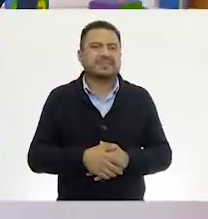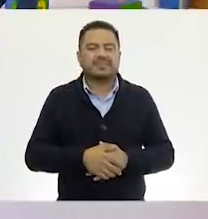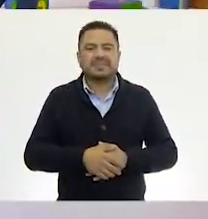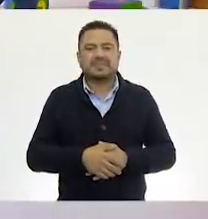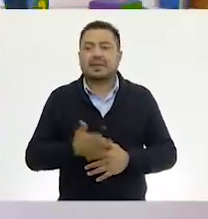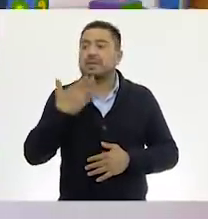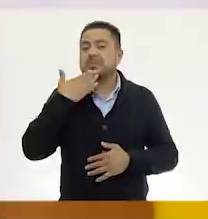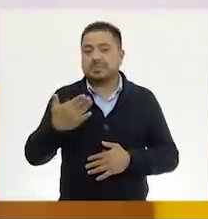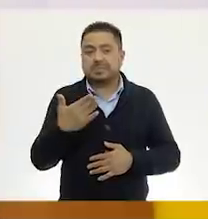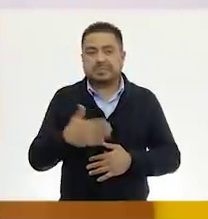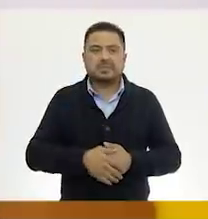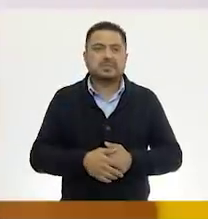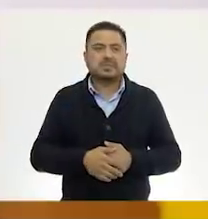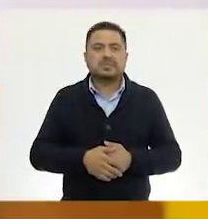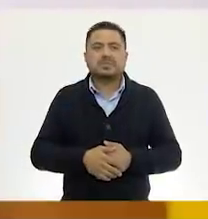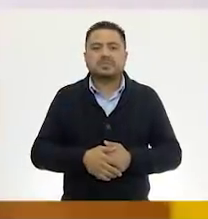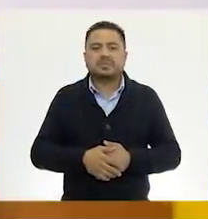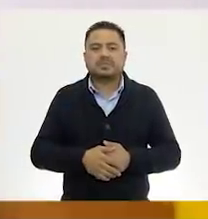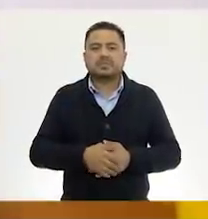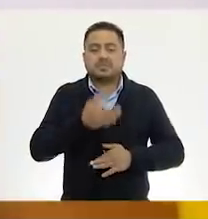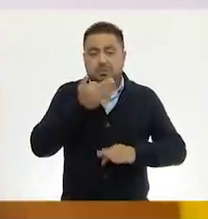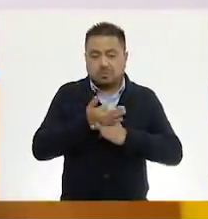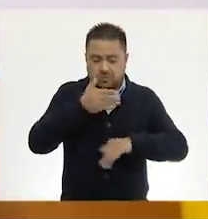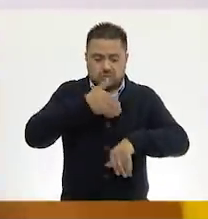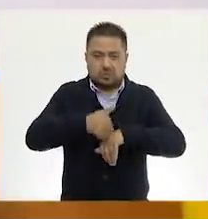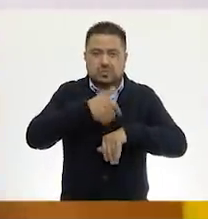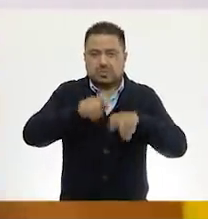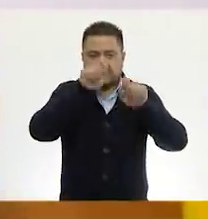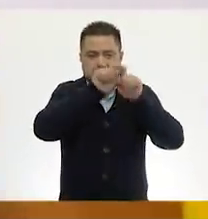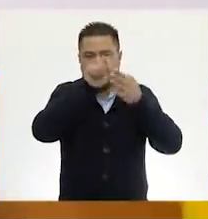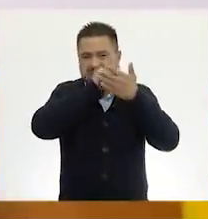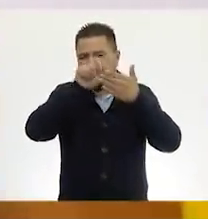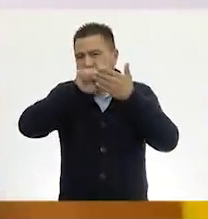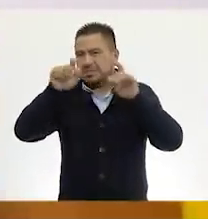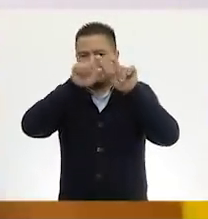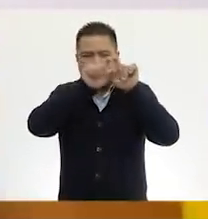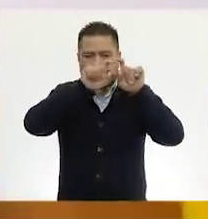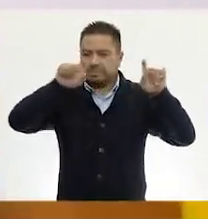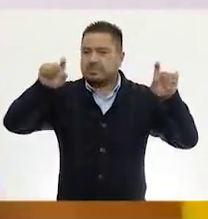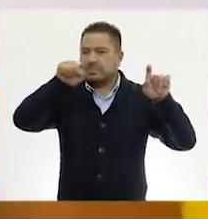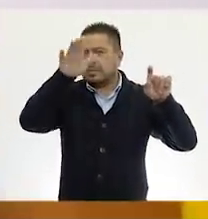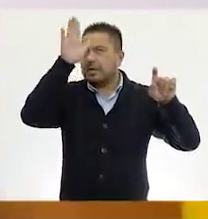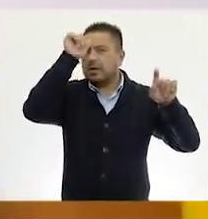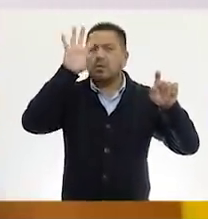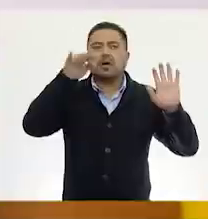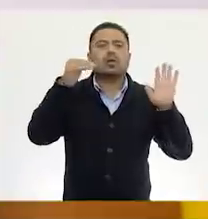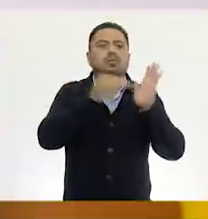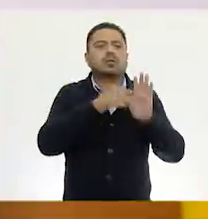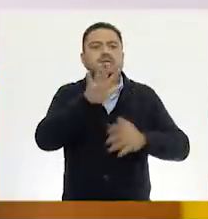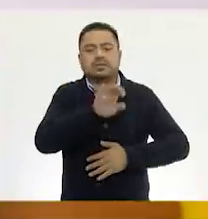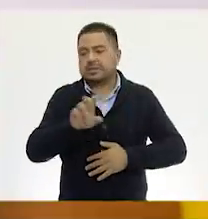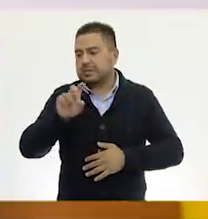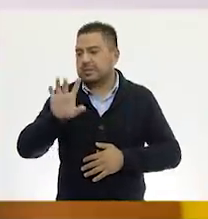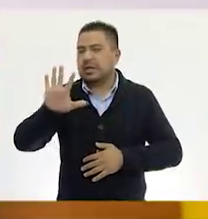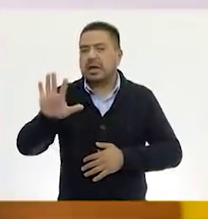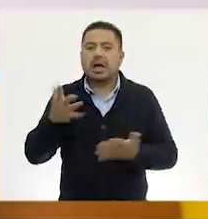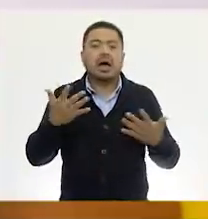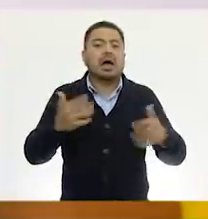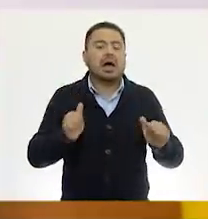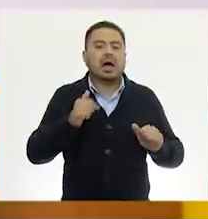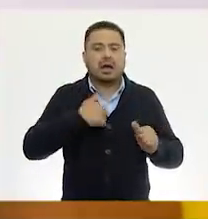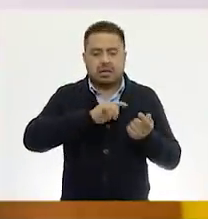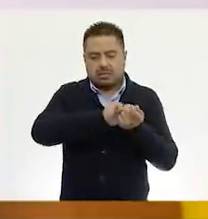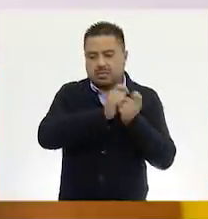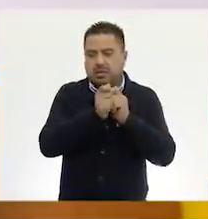Muy bien. Muy bien. Nuestro número escrito, como tal, recuerden, 4,535. Ya nosotros lo